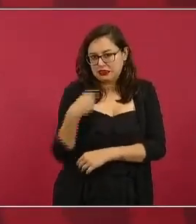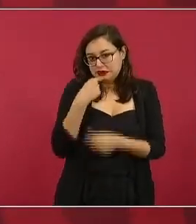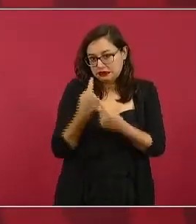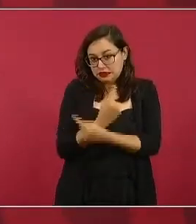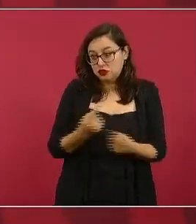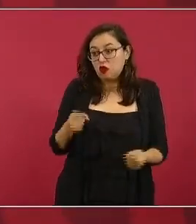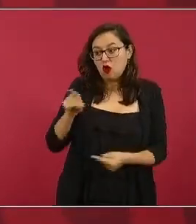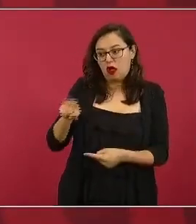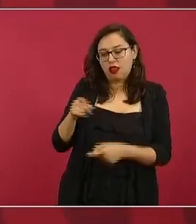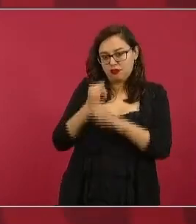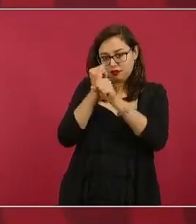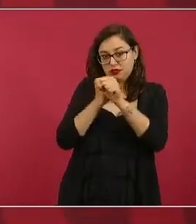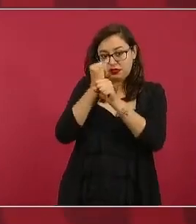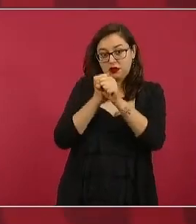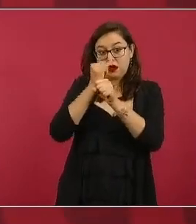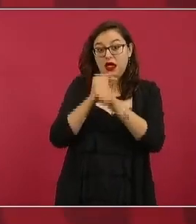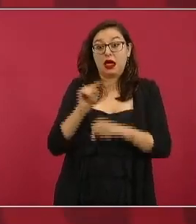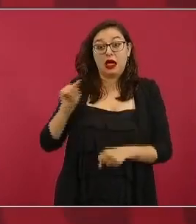amenazado